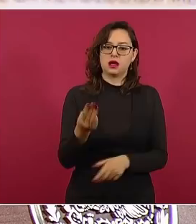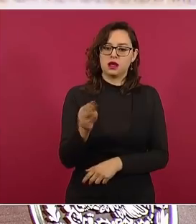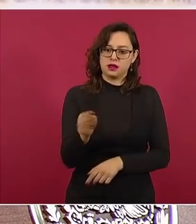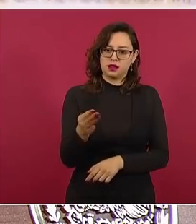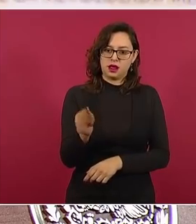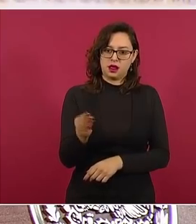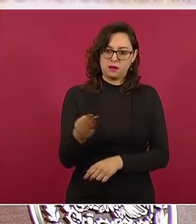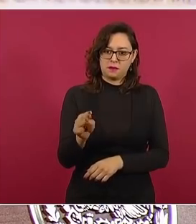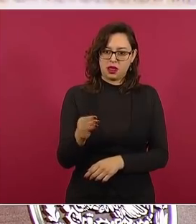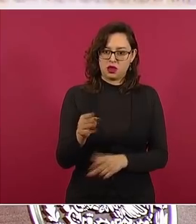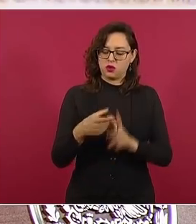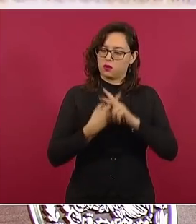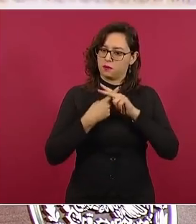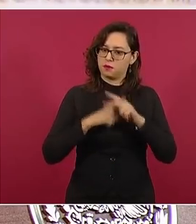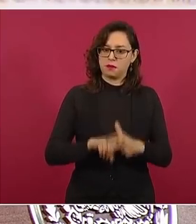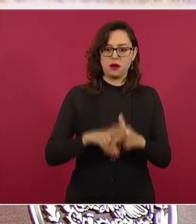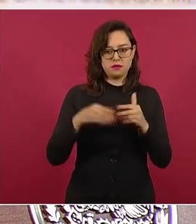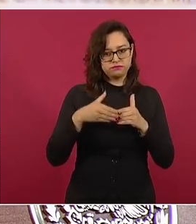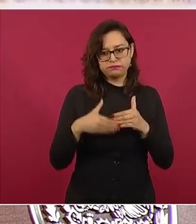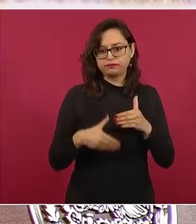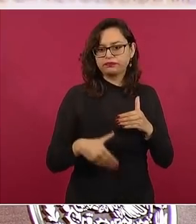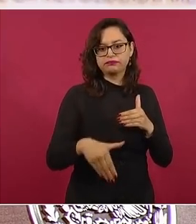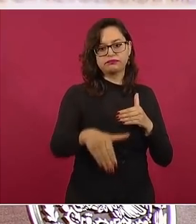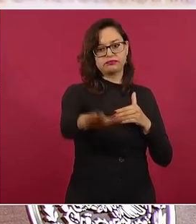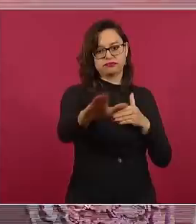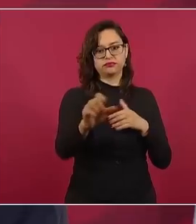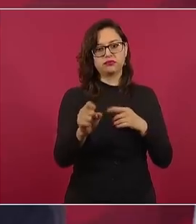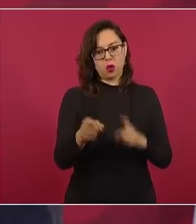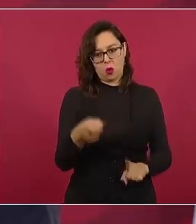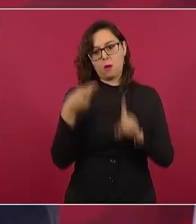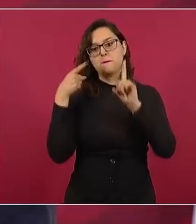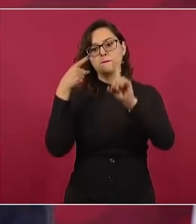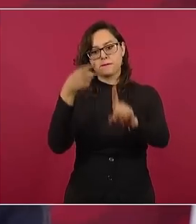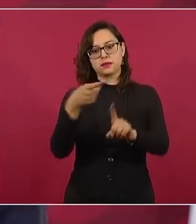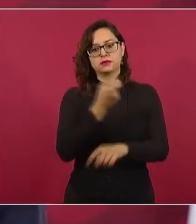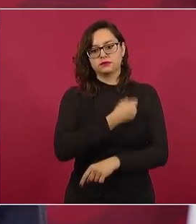con ese propósito.